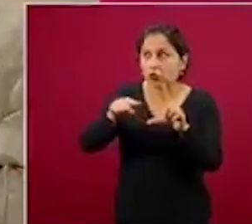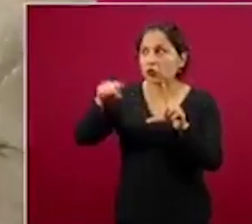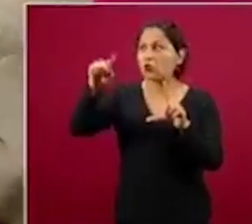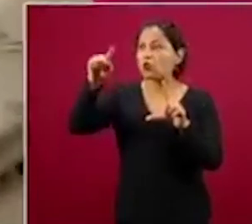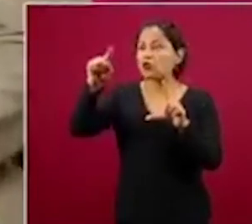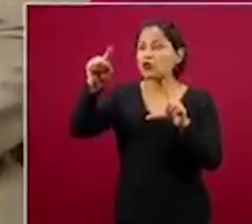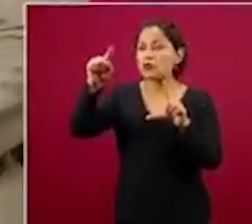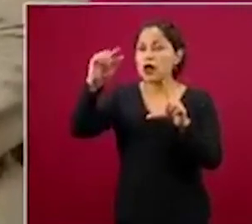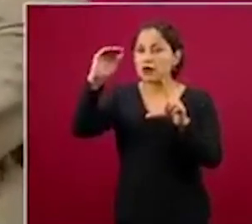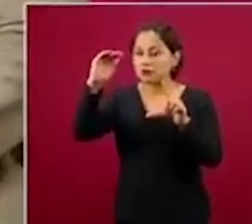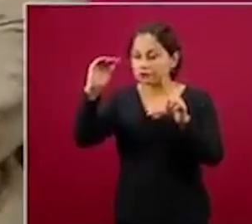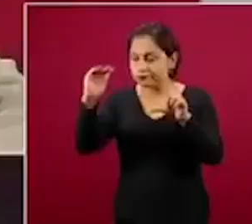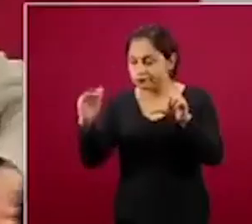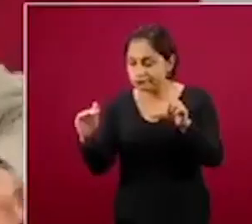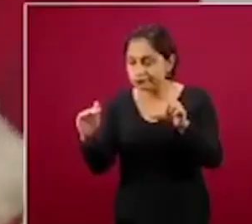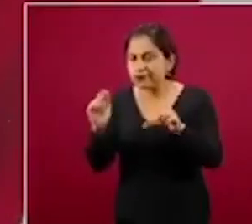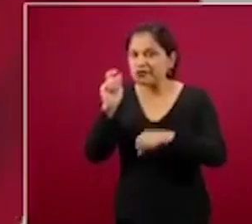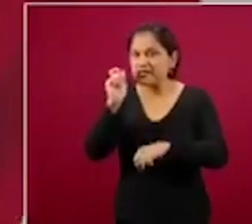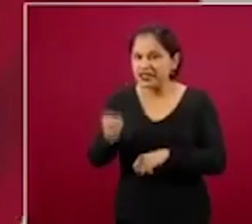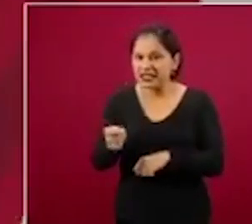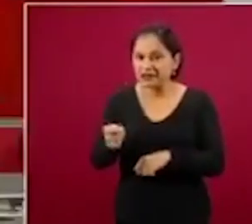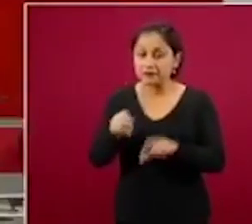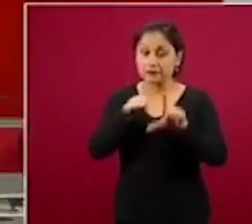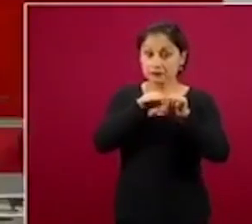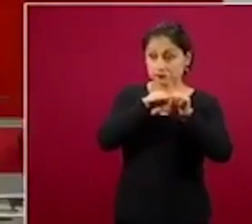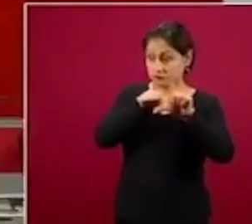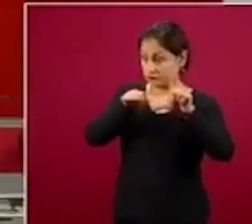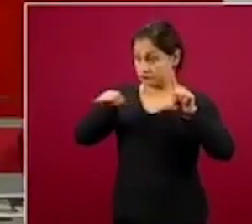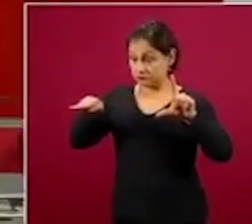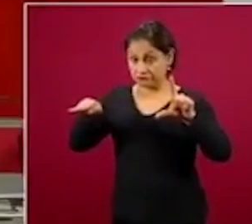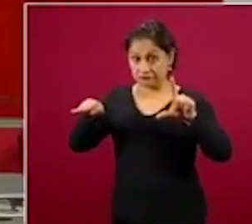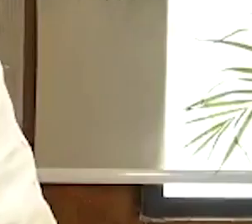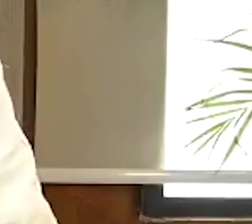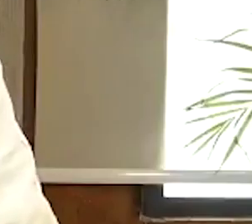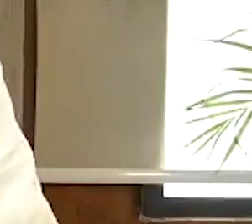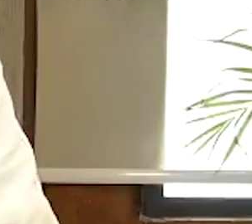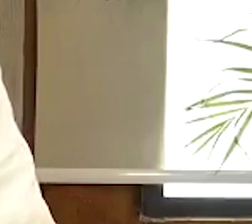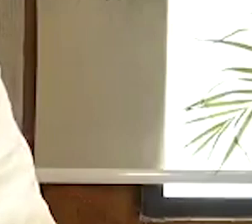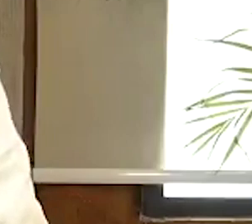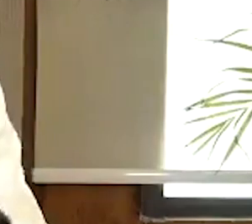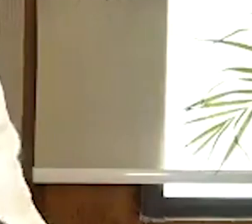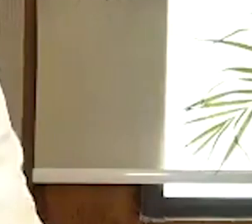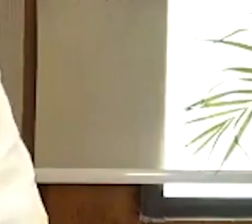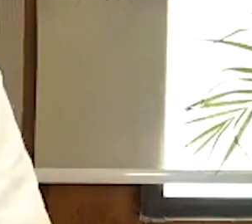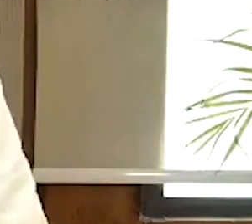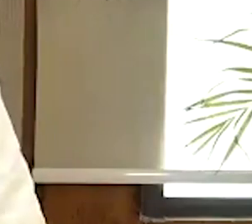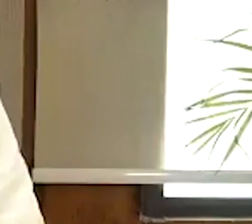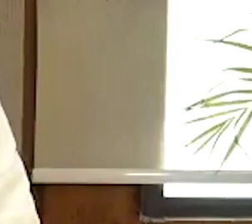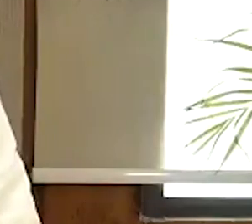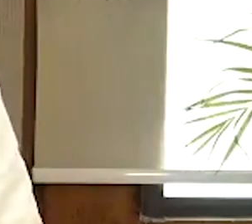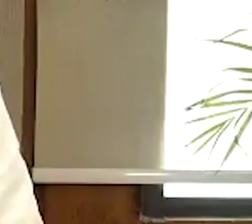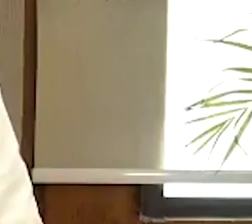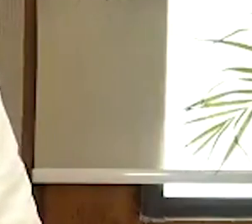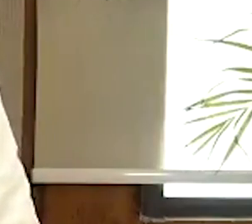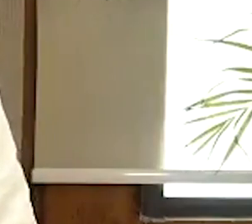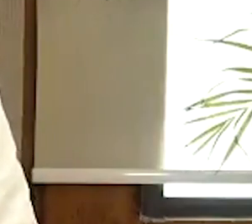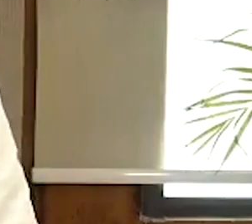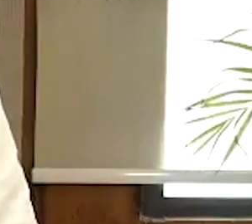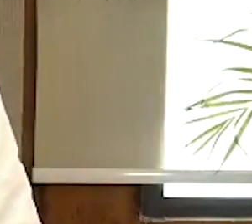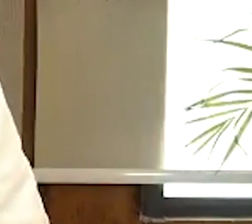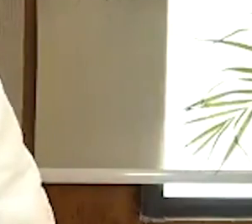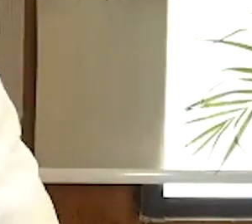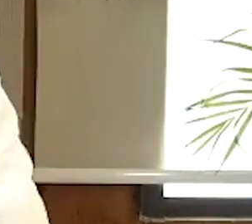El subsecretario de Prevención y Promoción de la Salud, Hugo López-Gatell, pidió a la población mexicana que este 10 de mayo